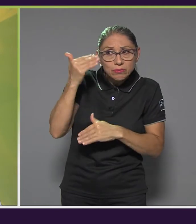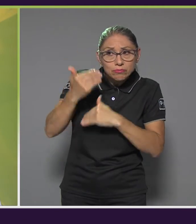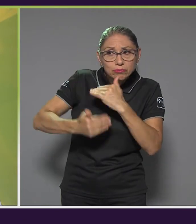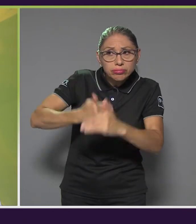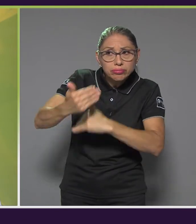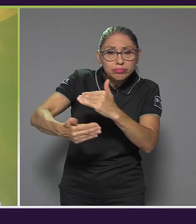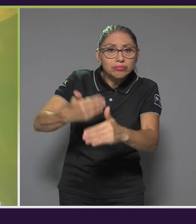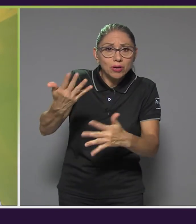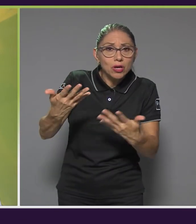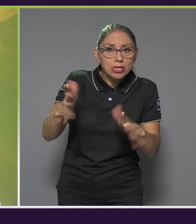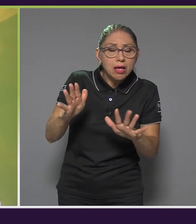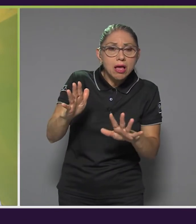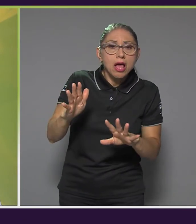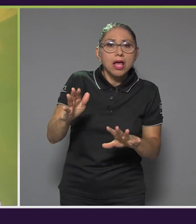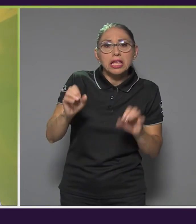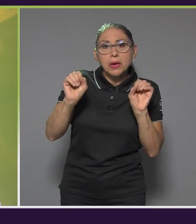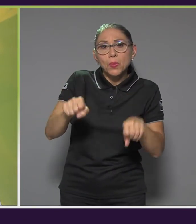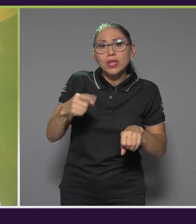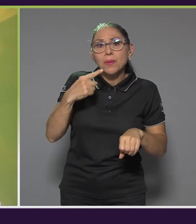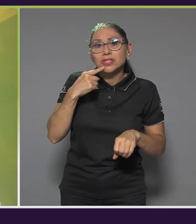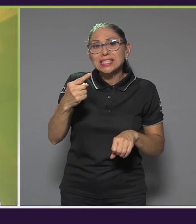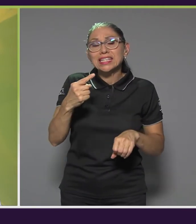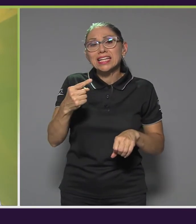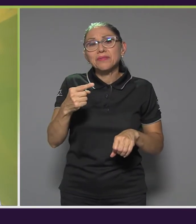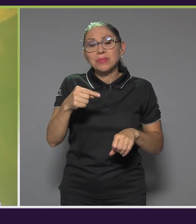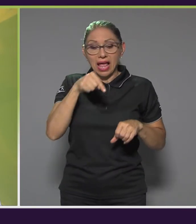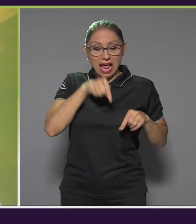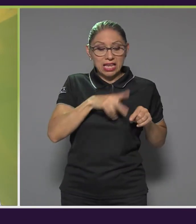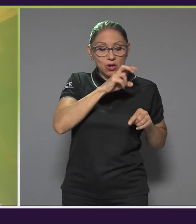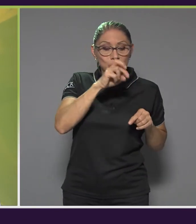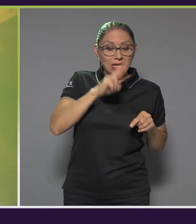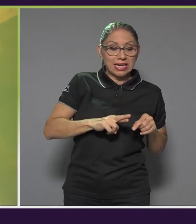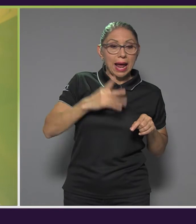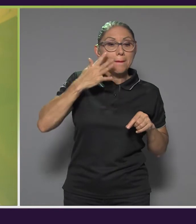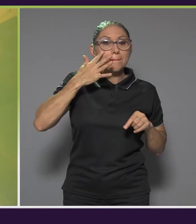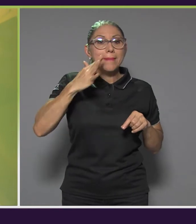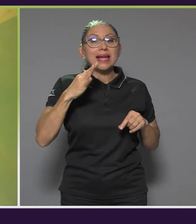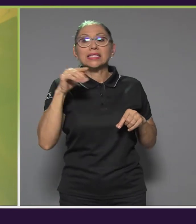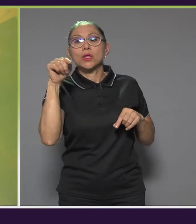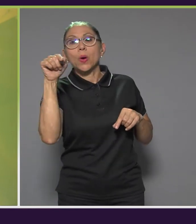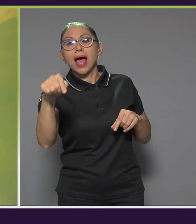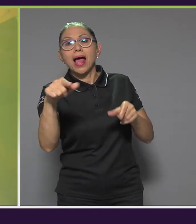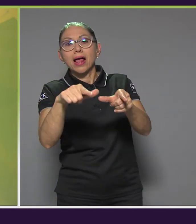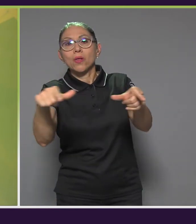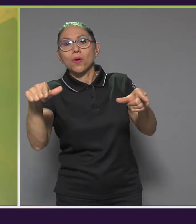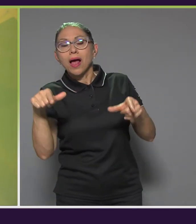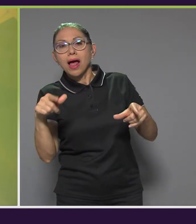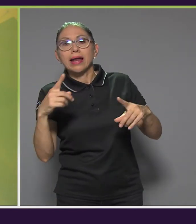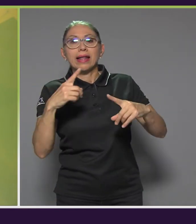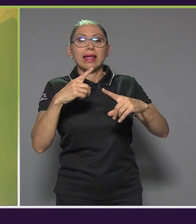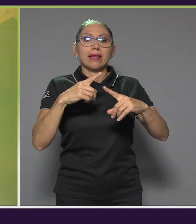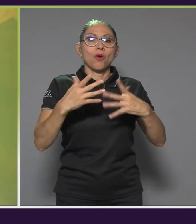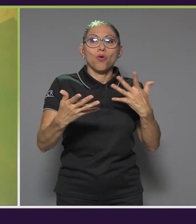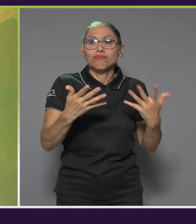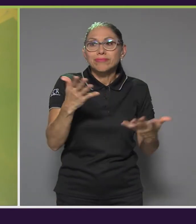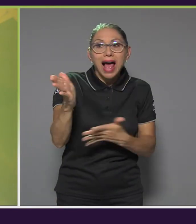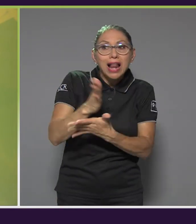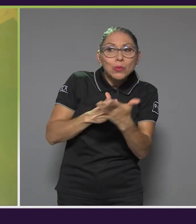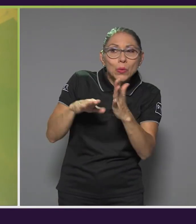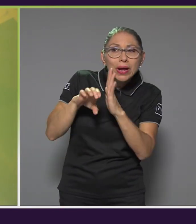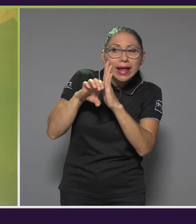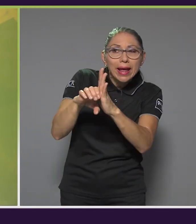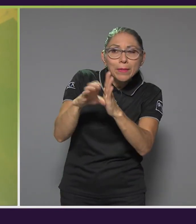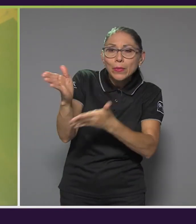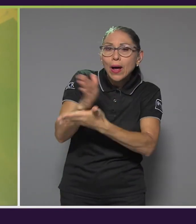podríamos decir, bueno, es un contexto similar o tiene ciertos factores que se asemejan a las necesidades ticas, no sé si hay un referente